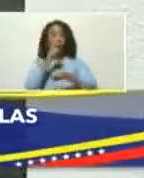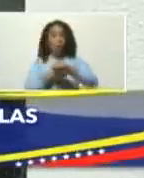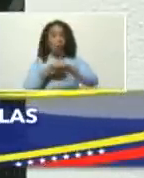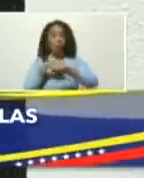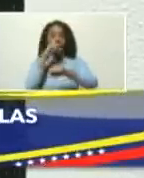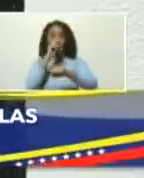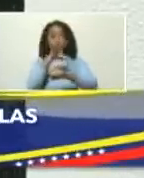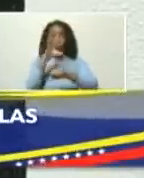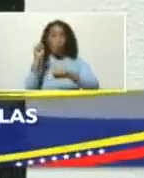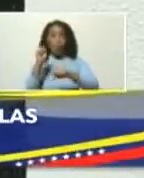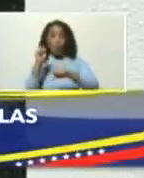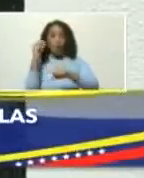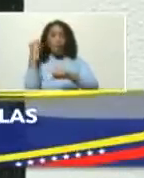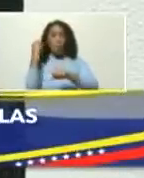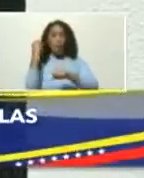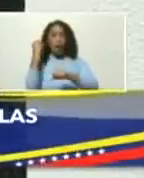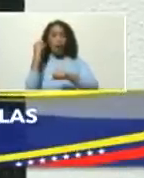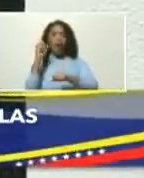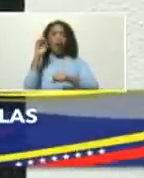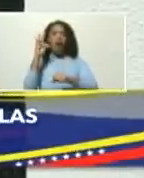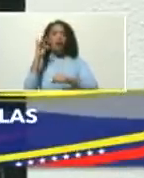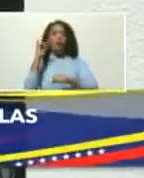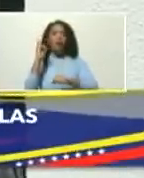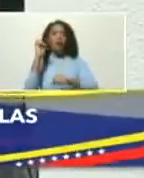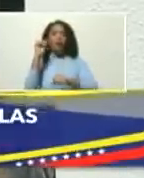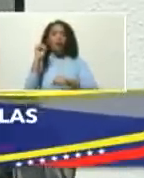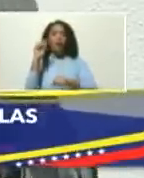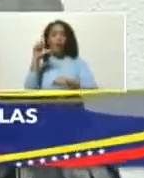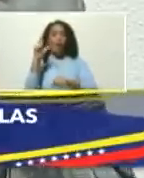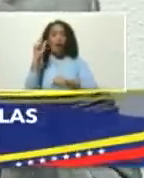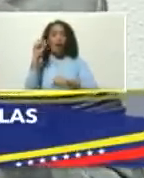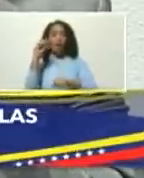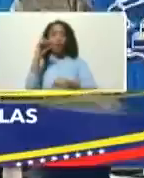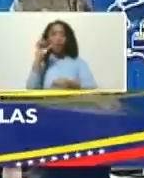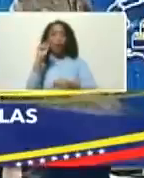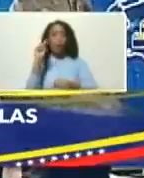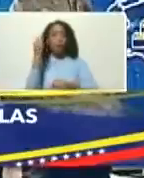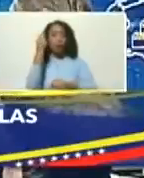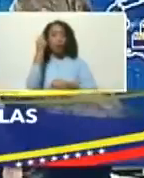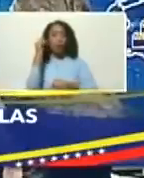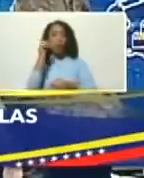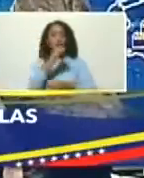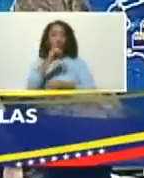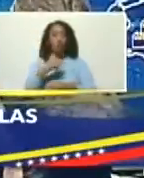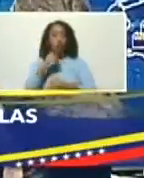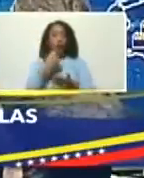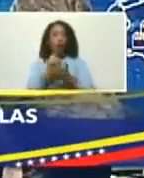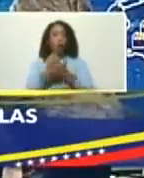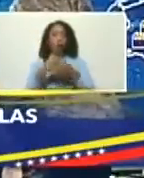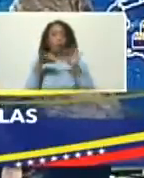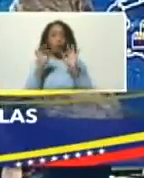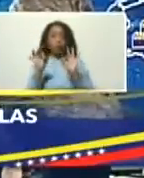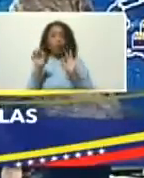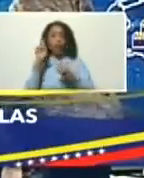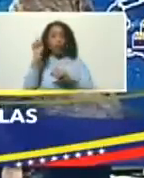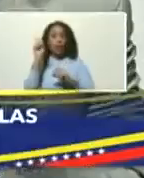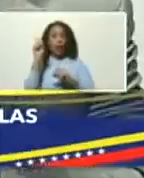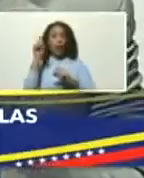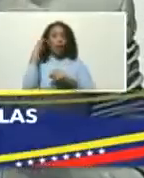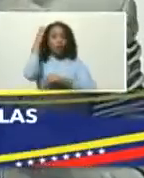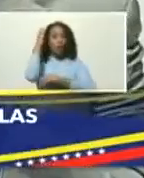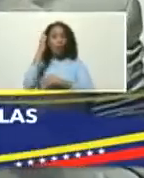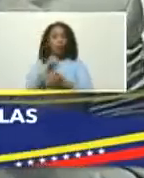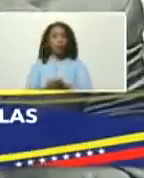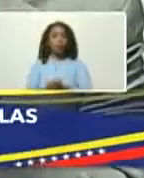los años 50 para Finlandia para las primeras zonas económicas especiales fueron en Finlandia allá en Europa